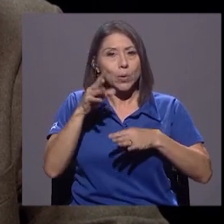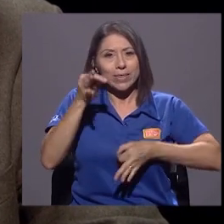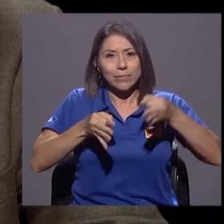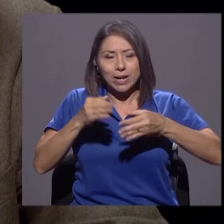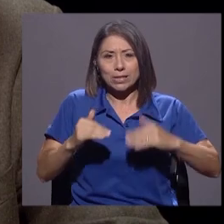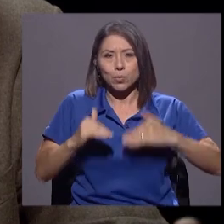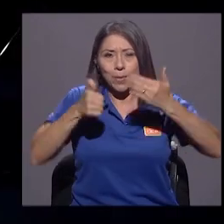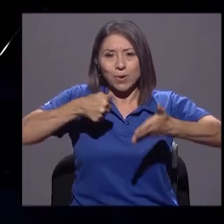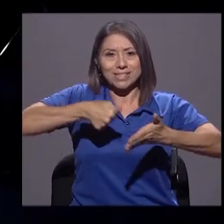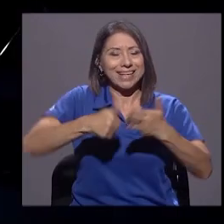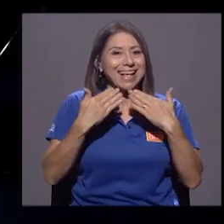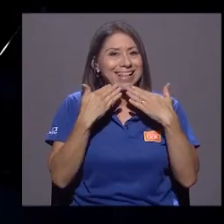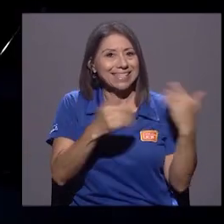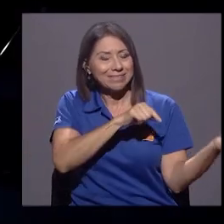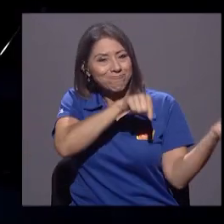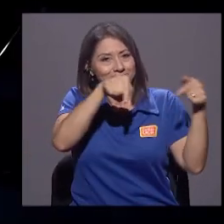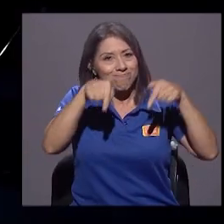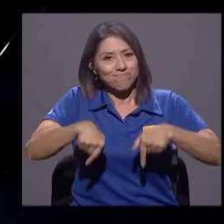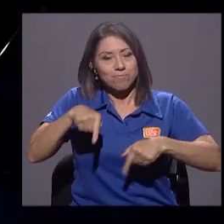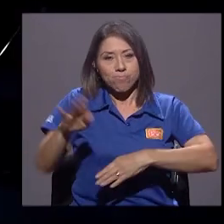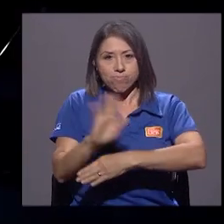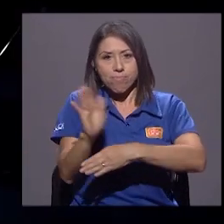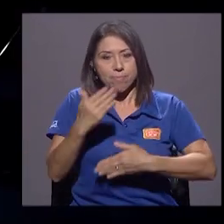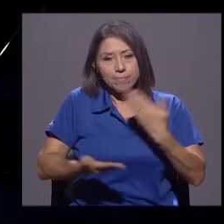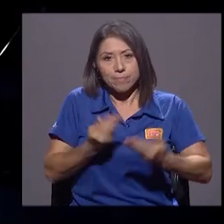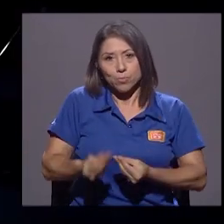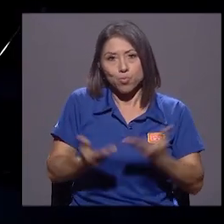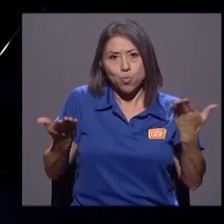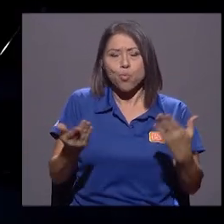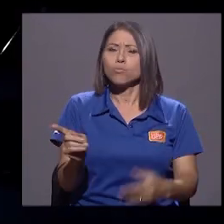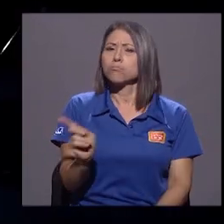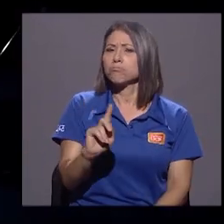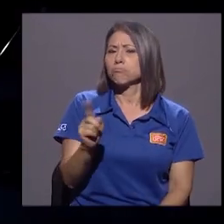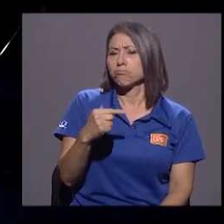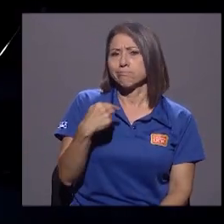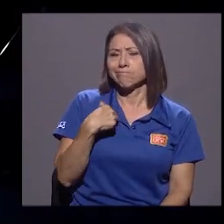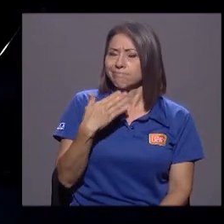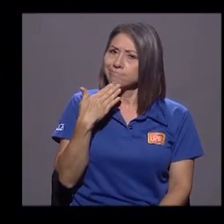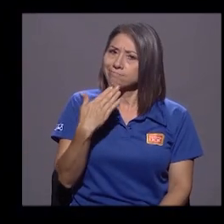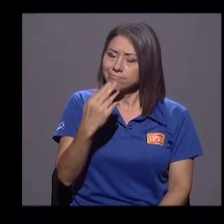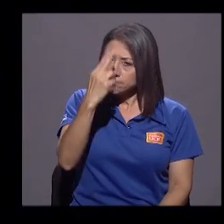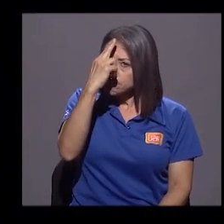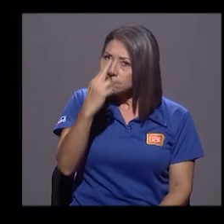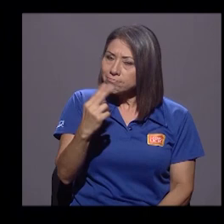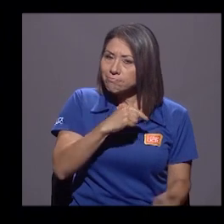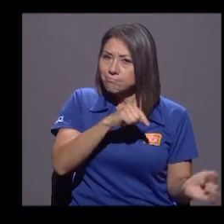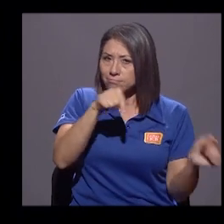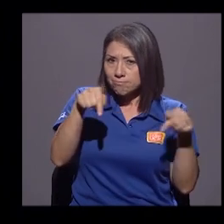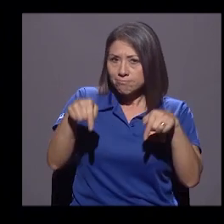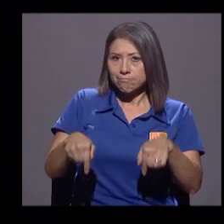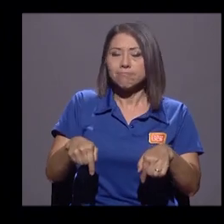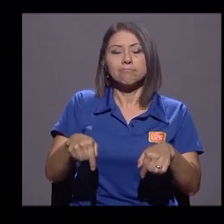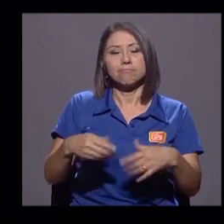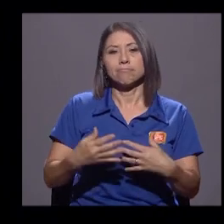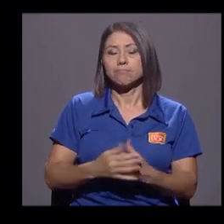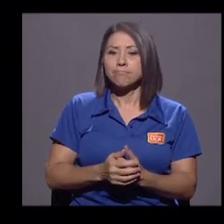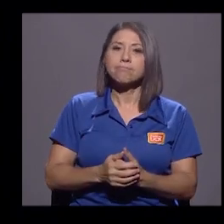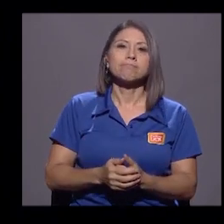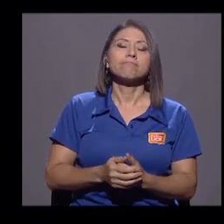esta televisora de servicio público. No, yo soy el agradecido Marlon, es un honor estar acá y